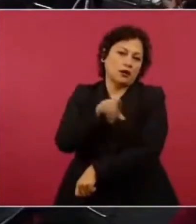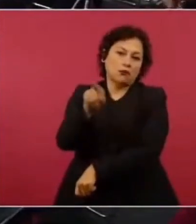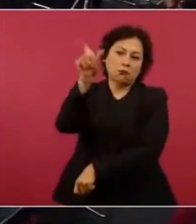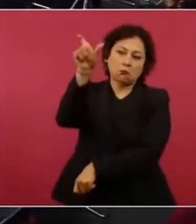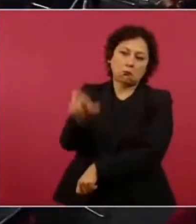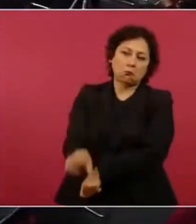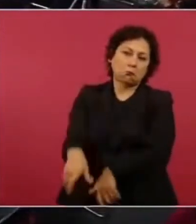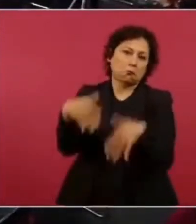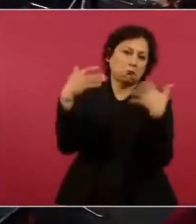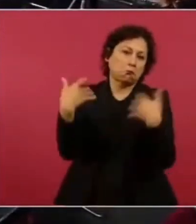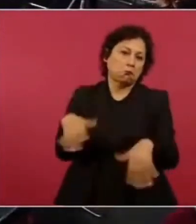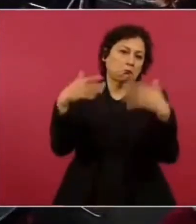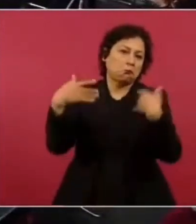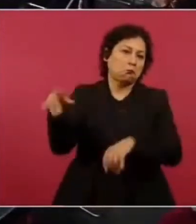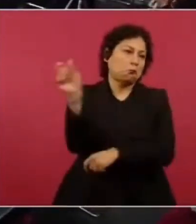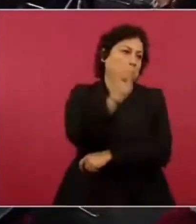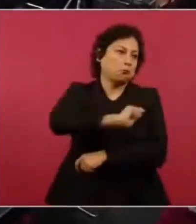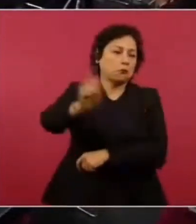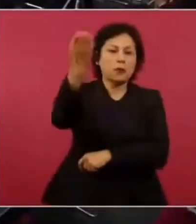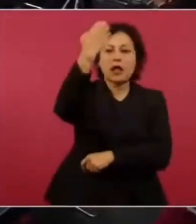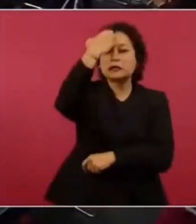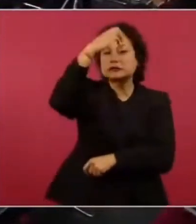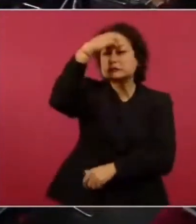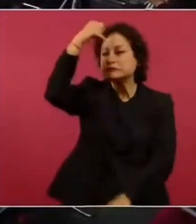gran economista, un gran presidente.